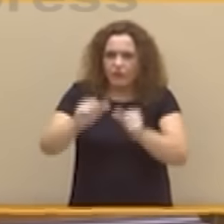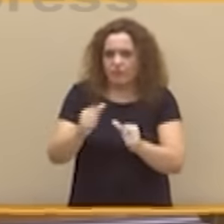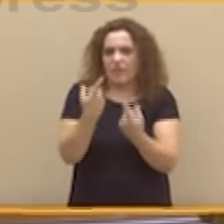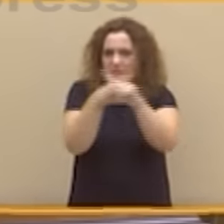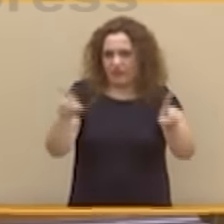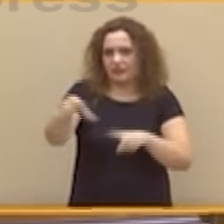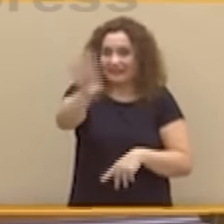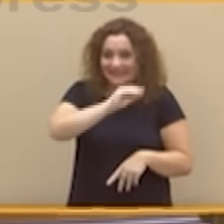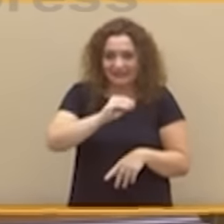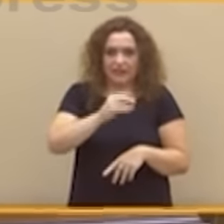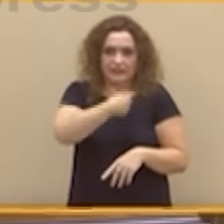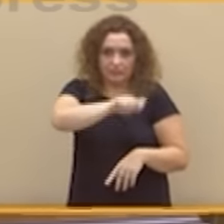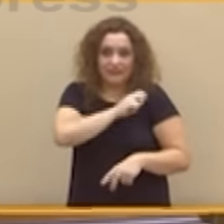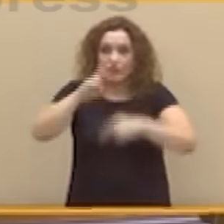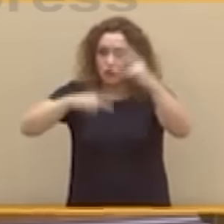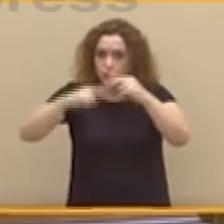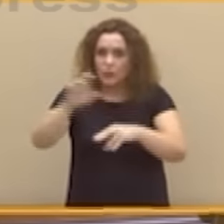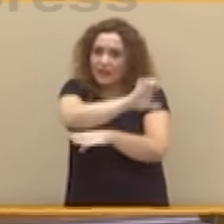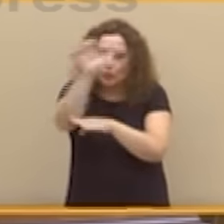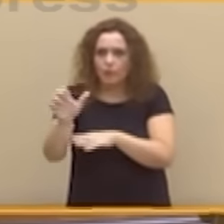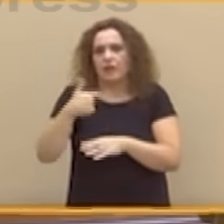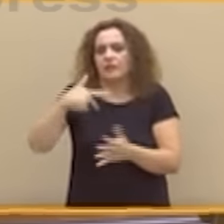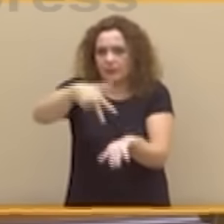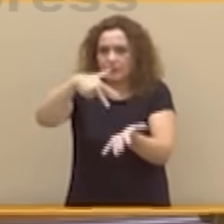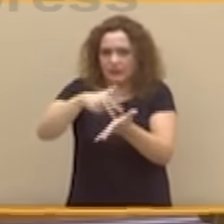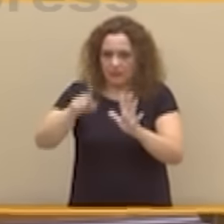construir Europa y de estar presentes en el mundo.